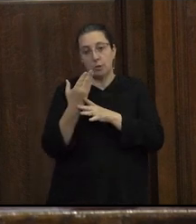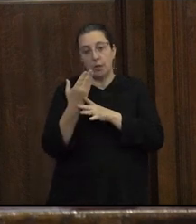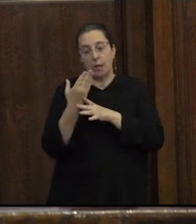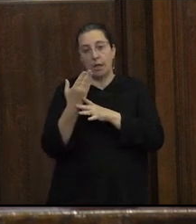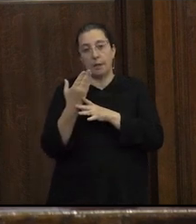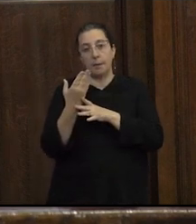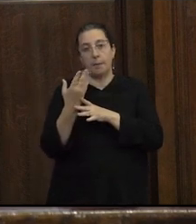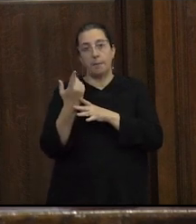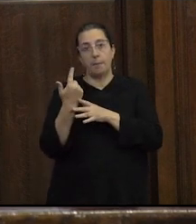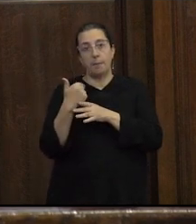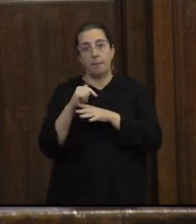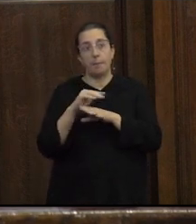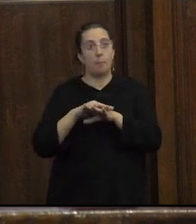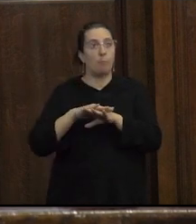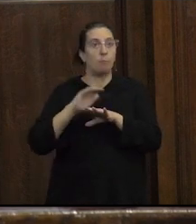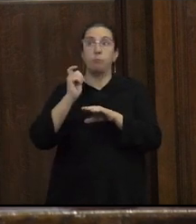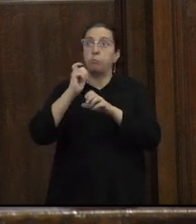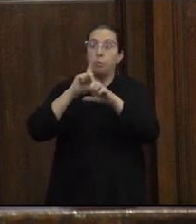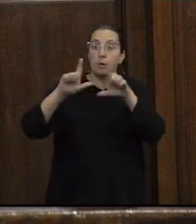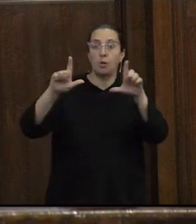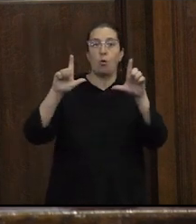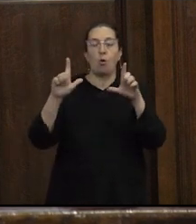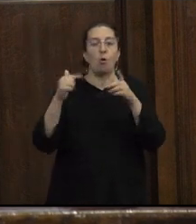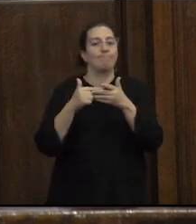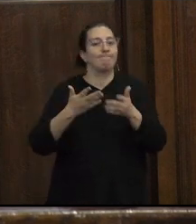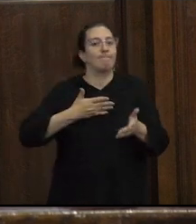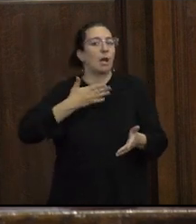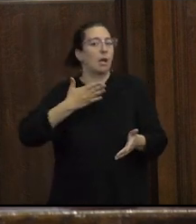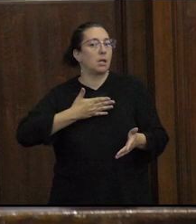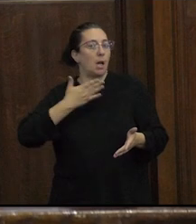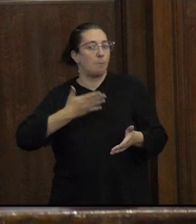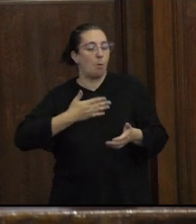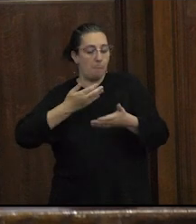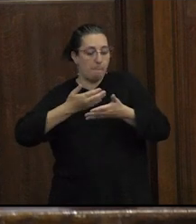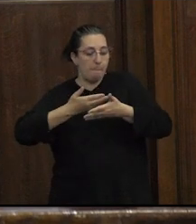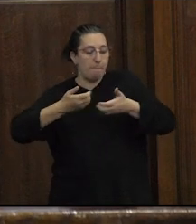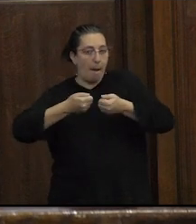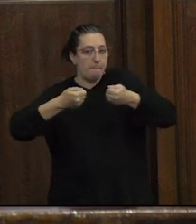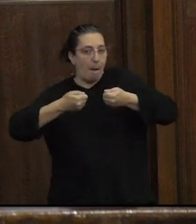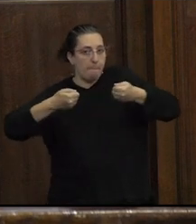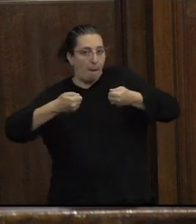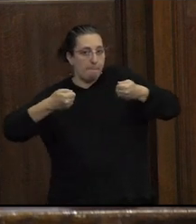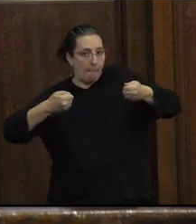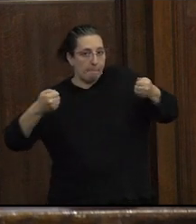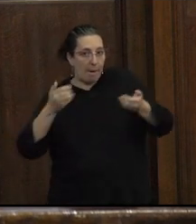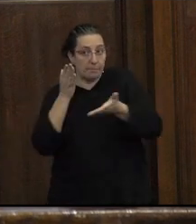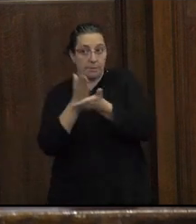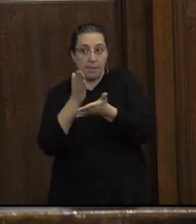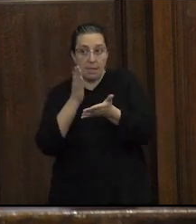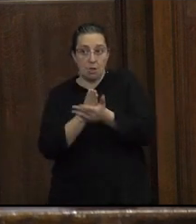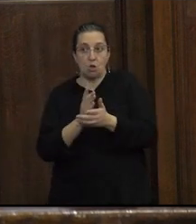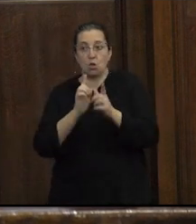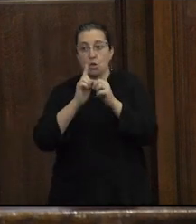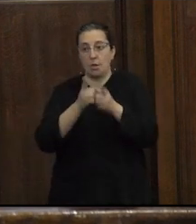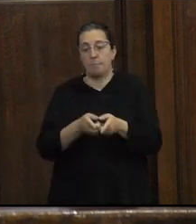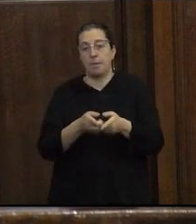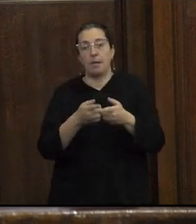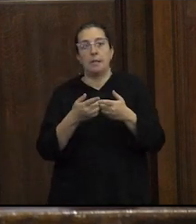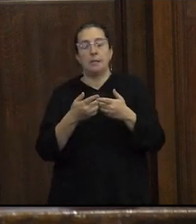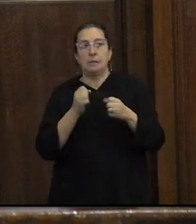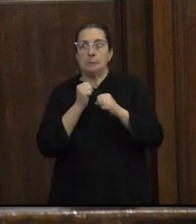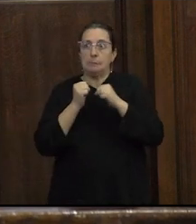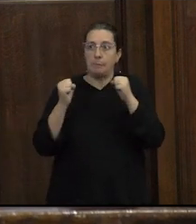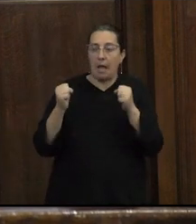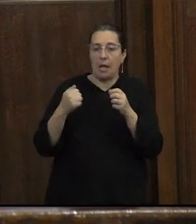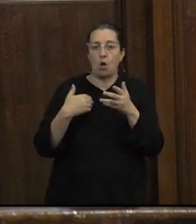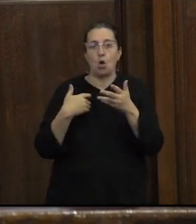pública los reclamos por la ampliación de derechos junto con dinámicas de pánico sexual y